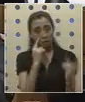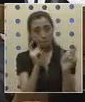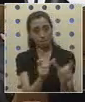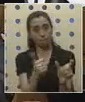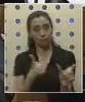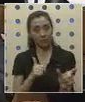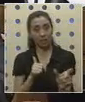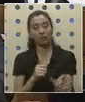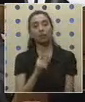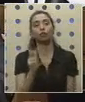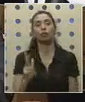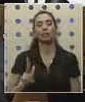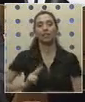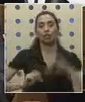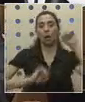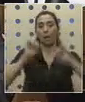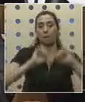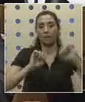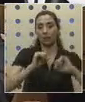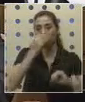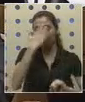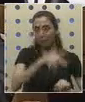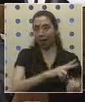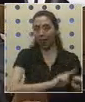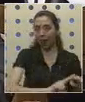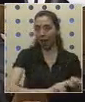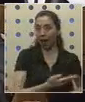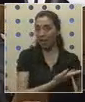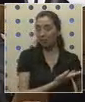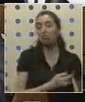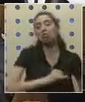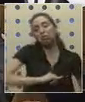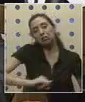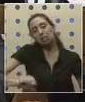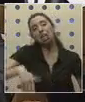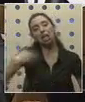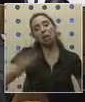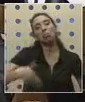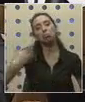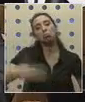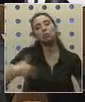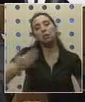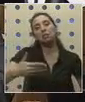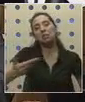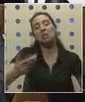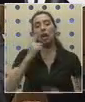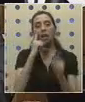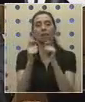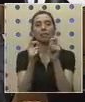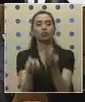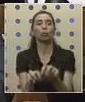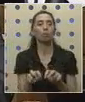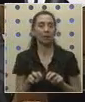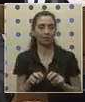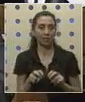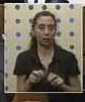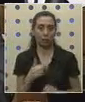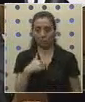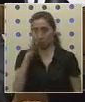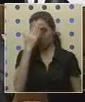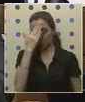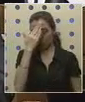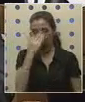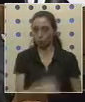los señores empresarios que tienen estas malas prácticas, lamentablemente, las siguen realizando, poniendo en riesgo a los pasajeros, que es lo que a mí más me